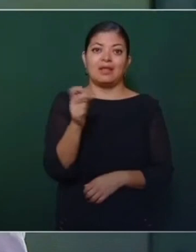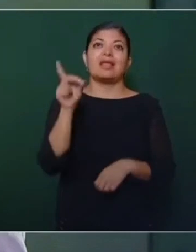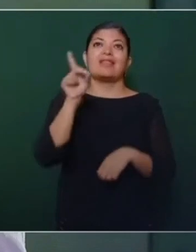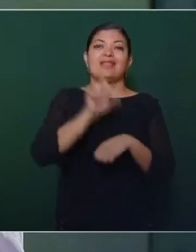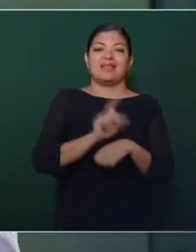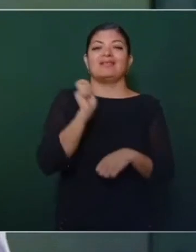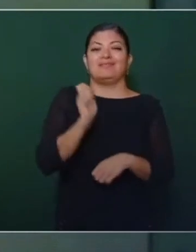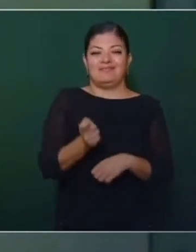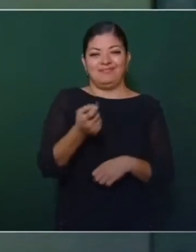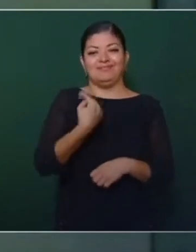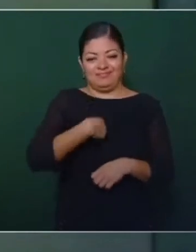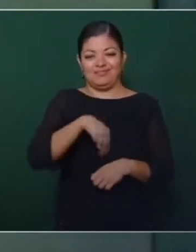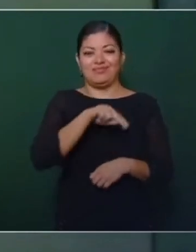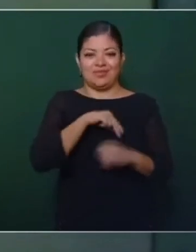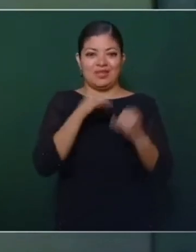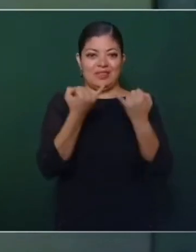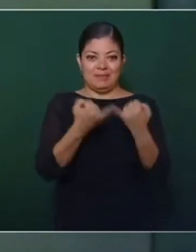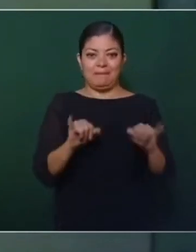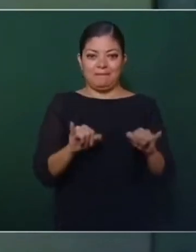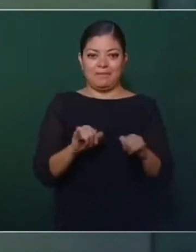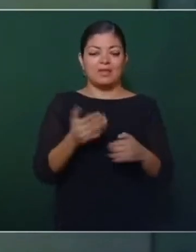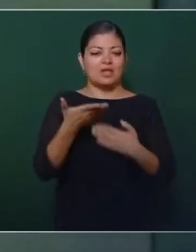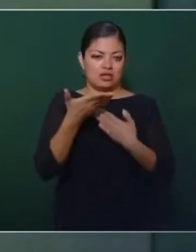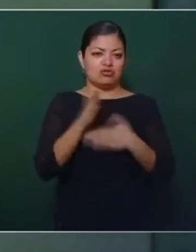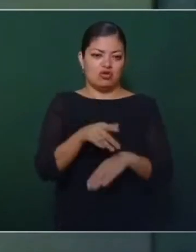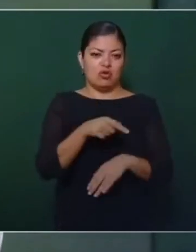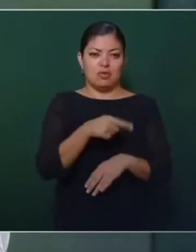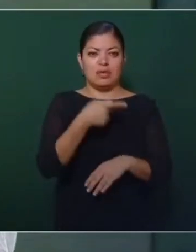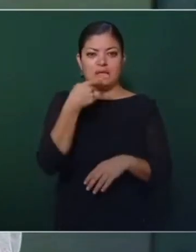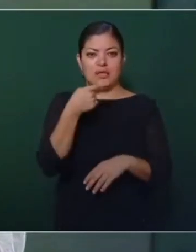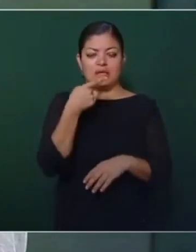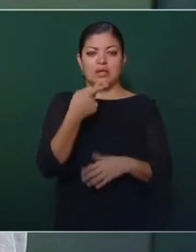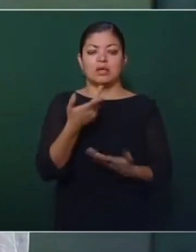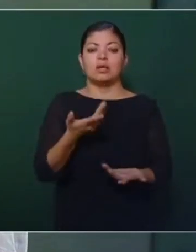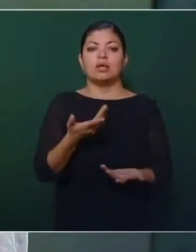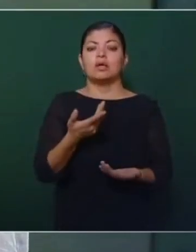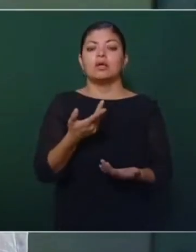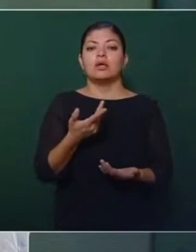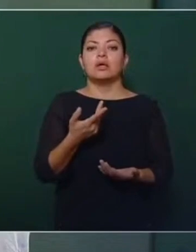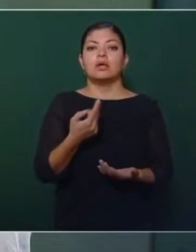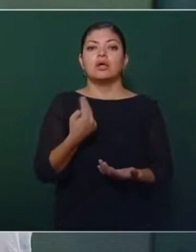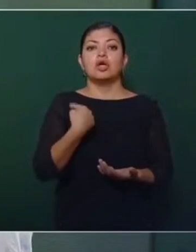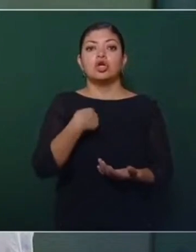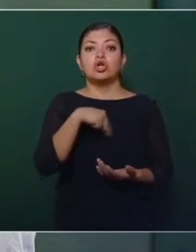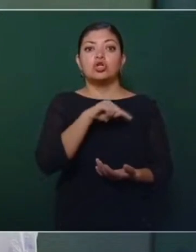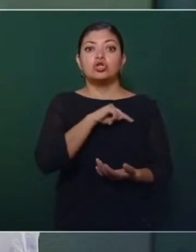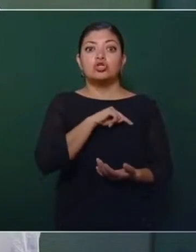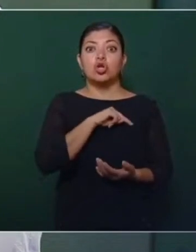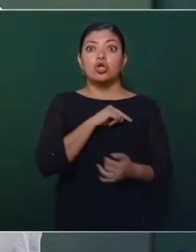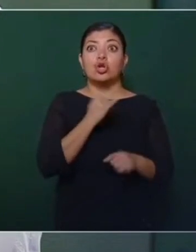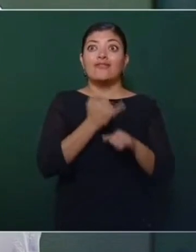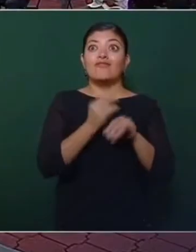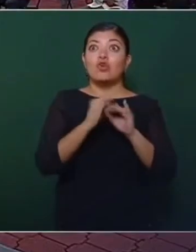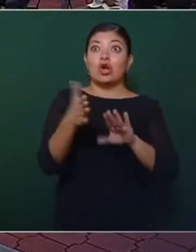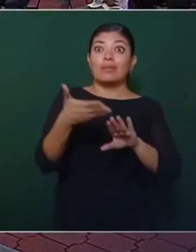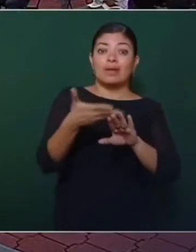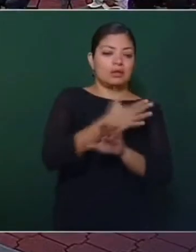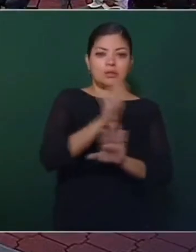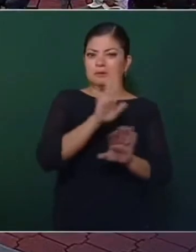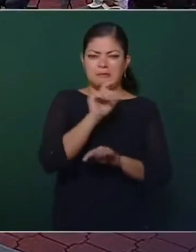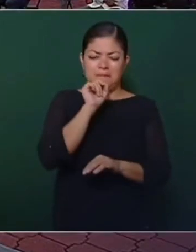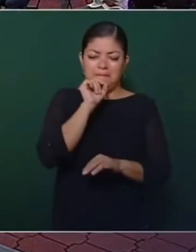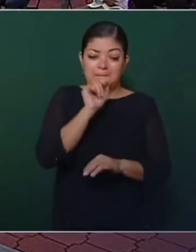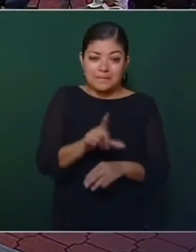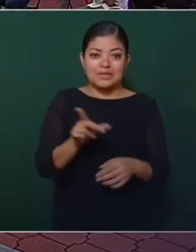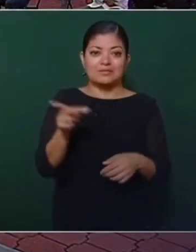independencia, sobre este asunto. No vamos a informar antes. Ese día.